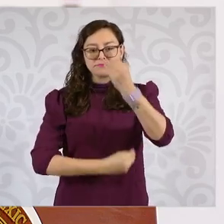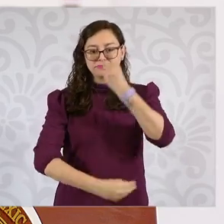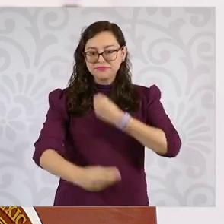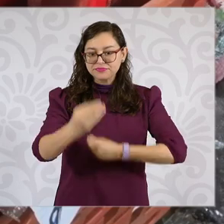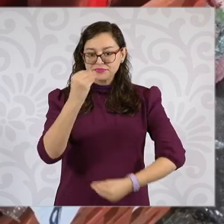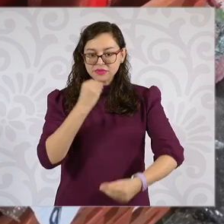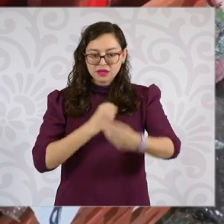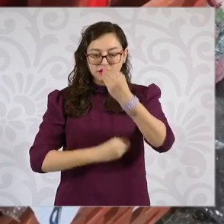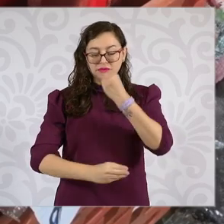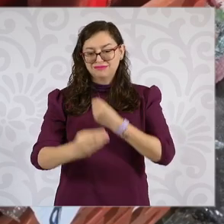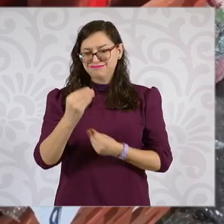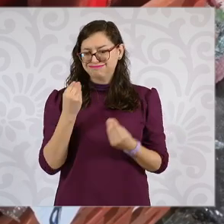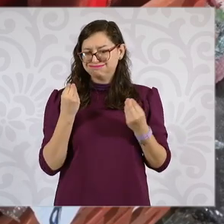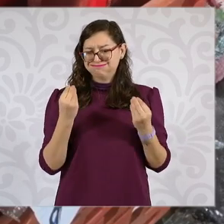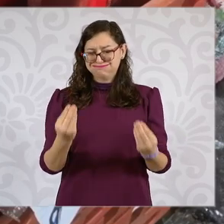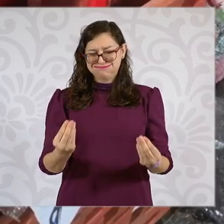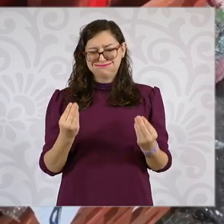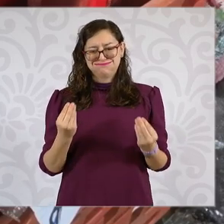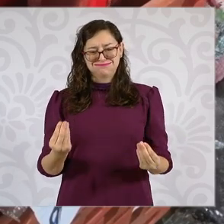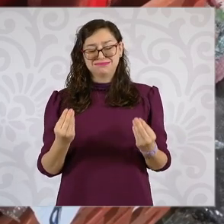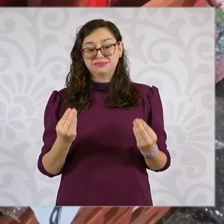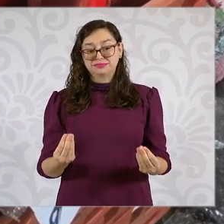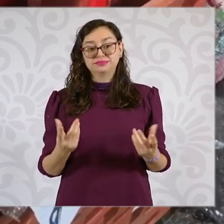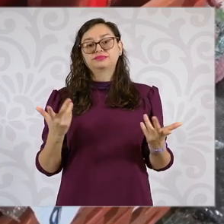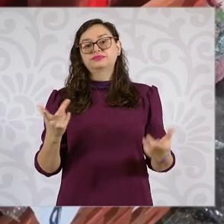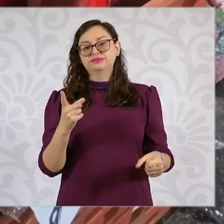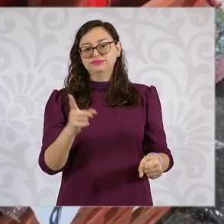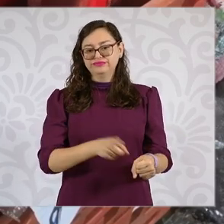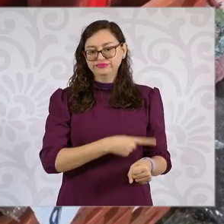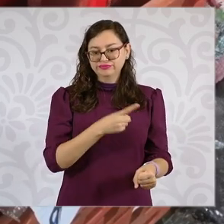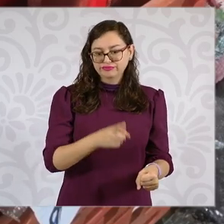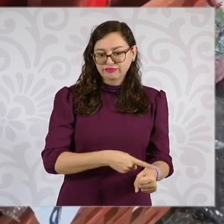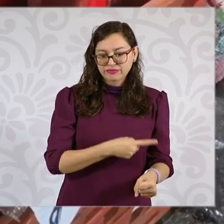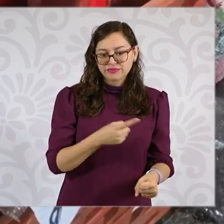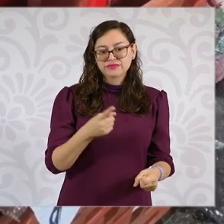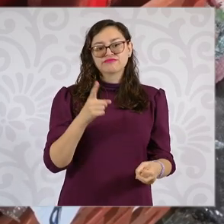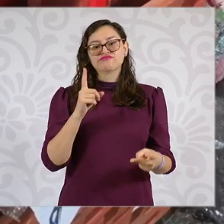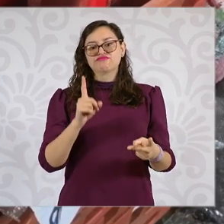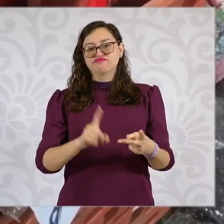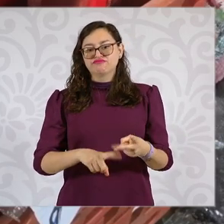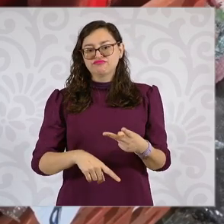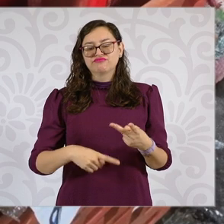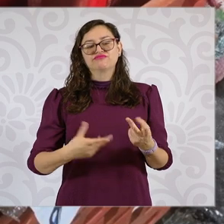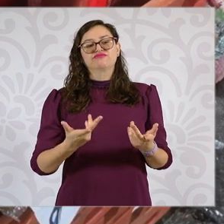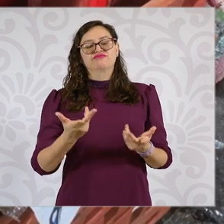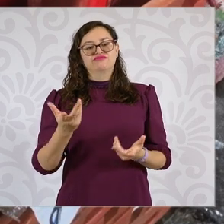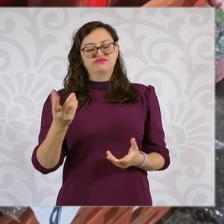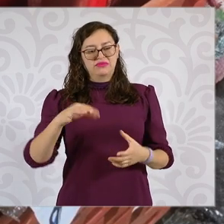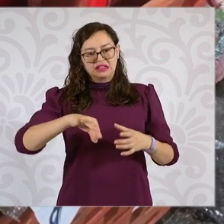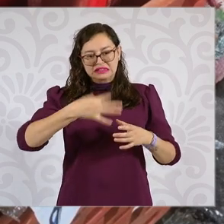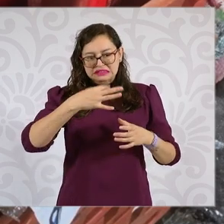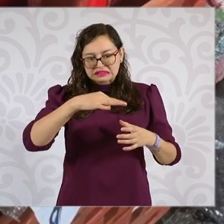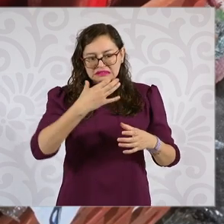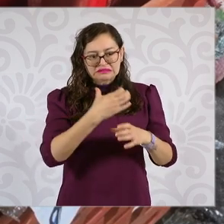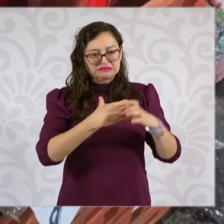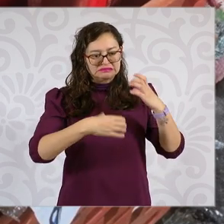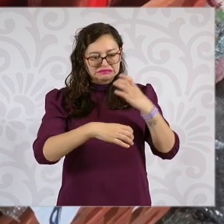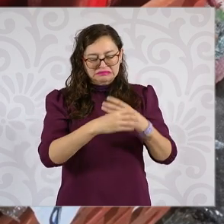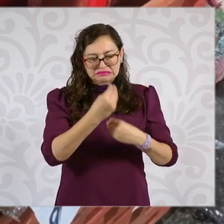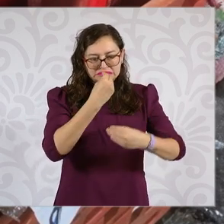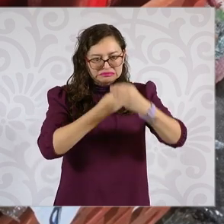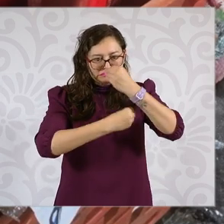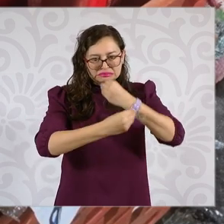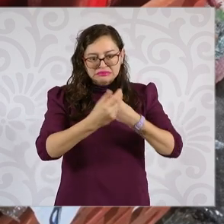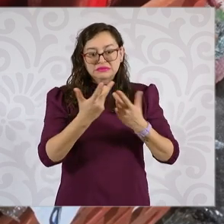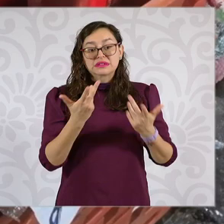muy alta, la gran mayoría provienen de refrescos y productos ultraprocesados y cerca de dos terceras partes,